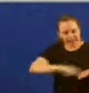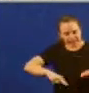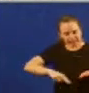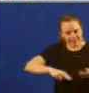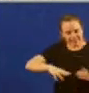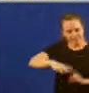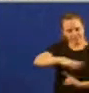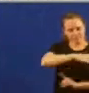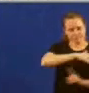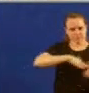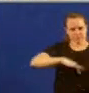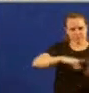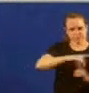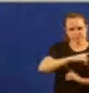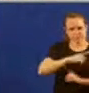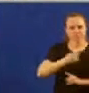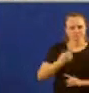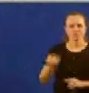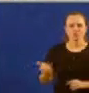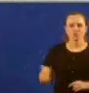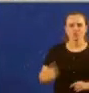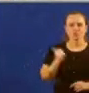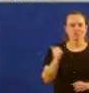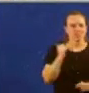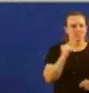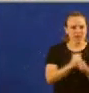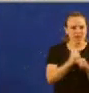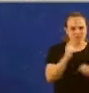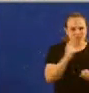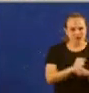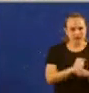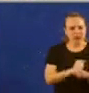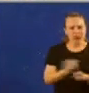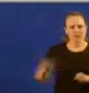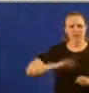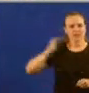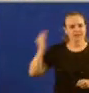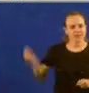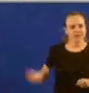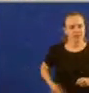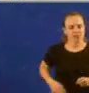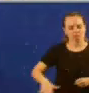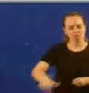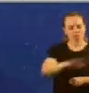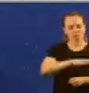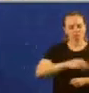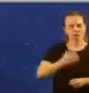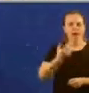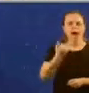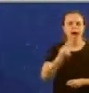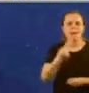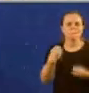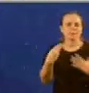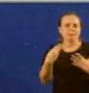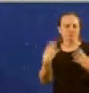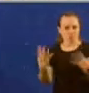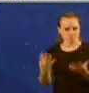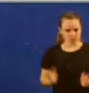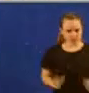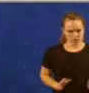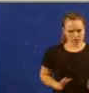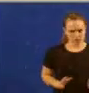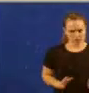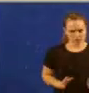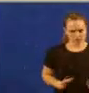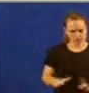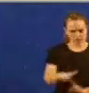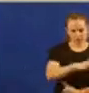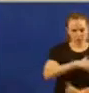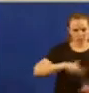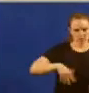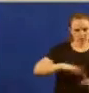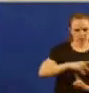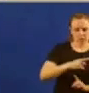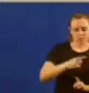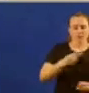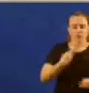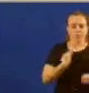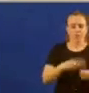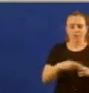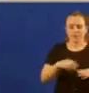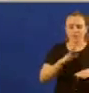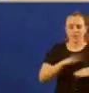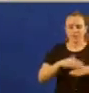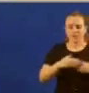laborais e a riqueza sigan concentrándose ao redor da penal e que sen unha política firme e duradeira non o impide